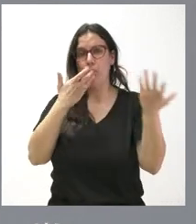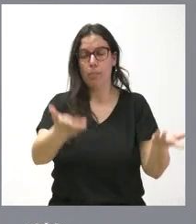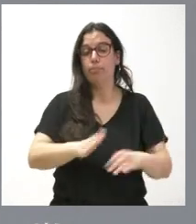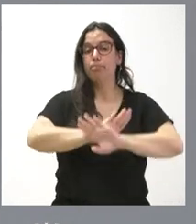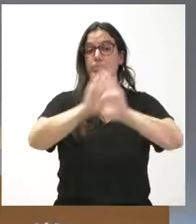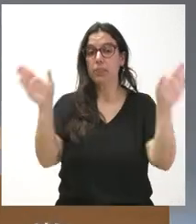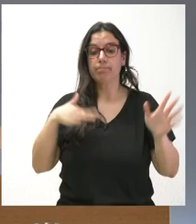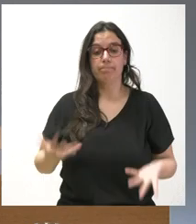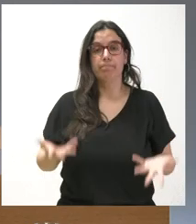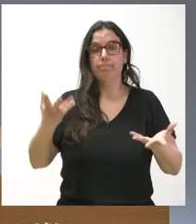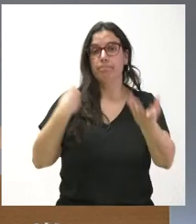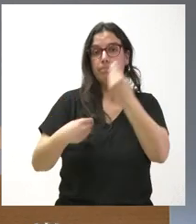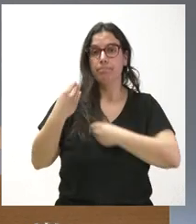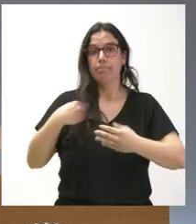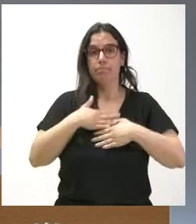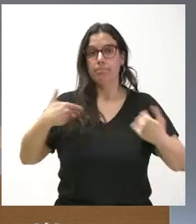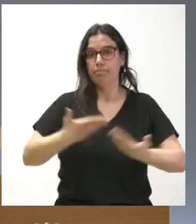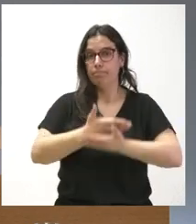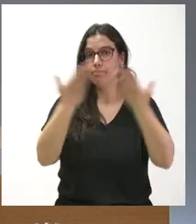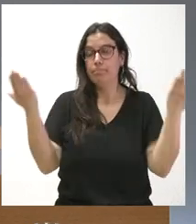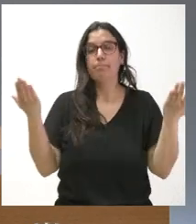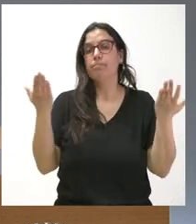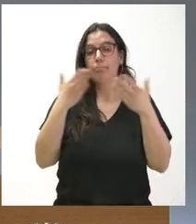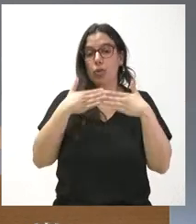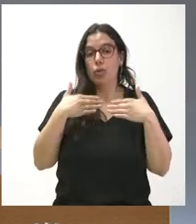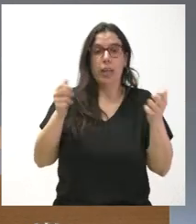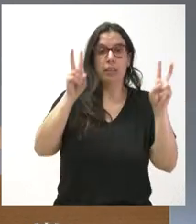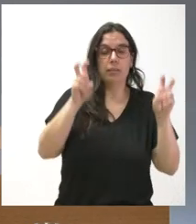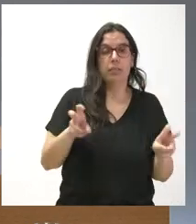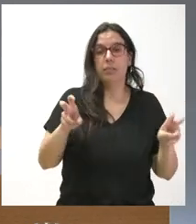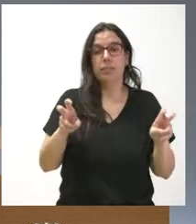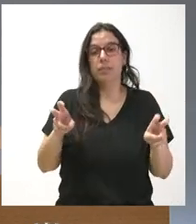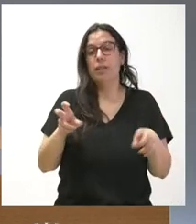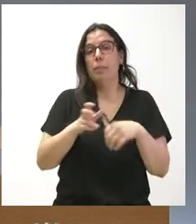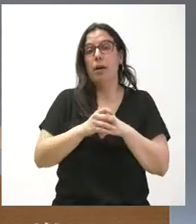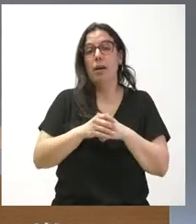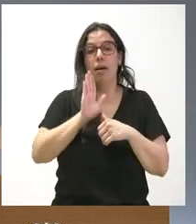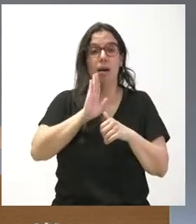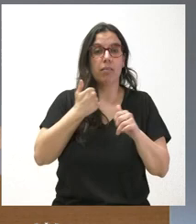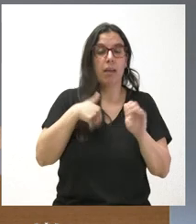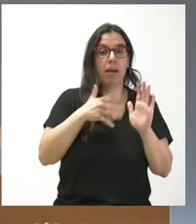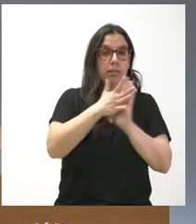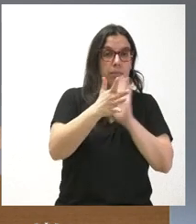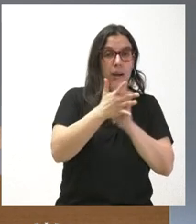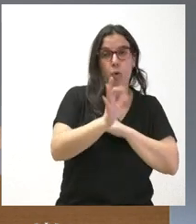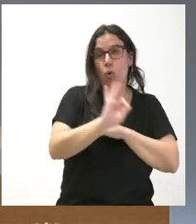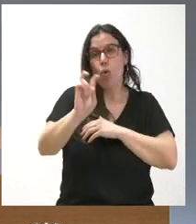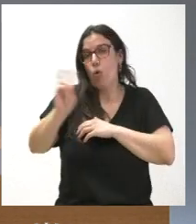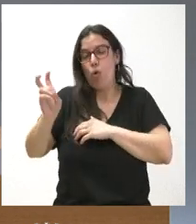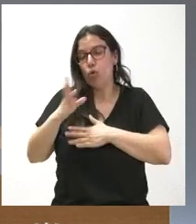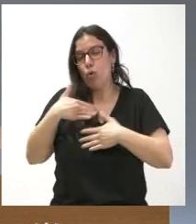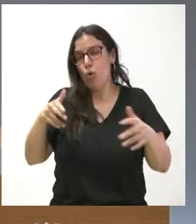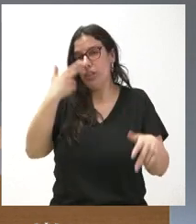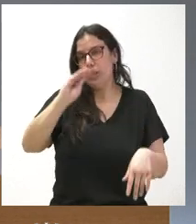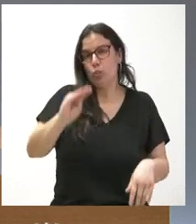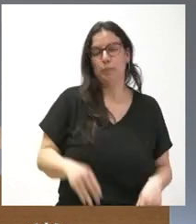más, pues estoy a su disposición para cualquier pregunta que estimen oportuno formular sobre estos temas o sobre cualquier otro que pueda resultar